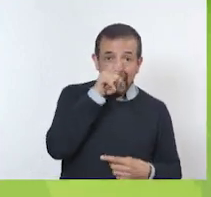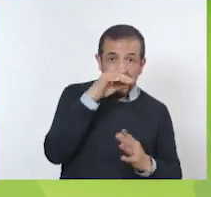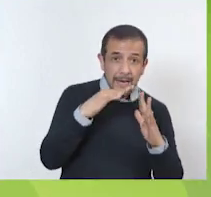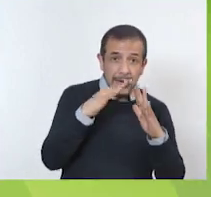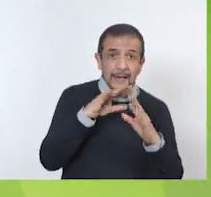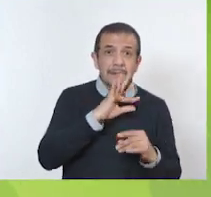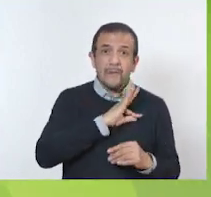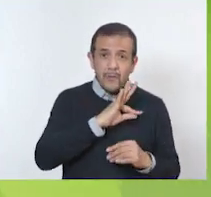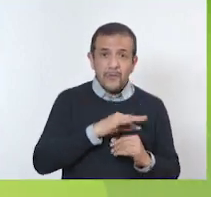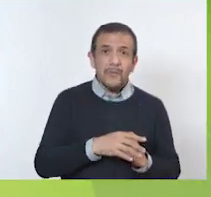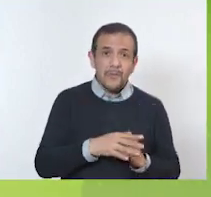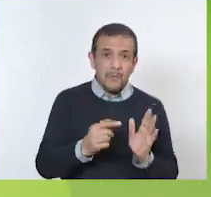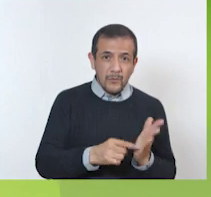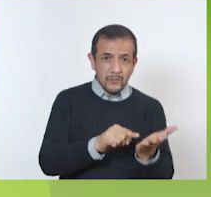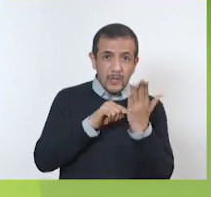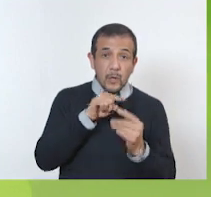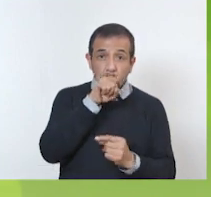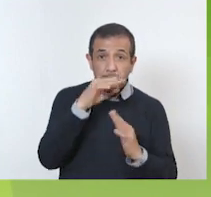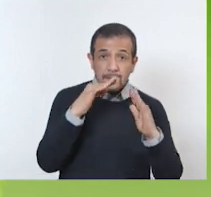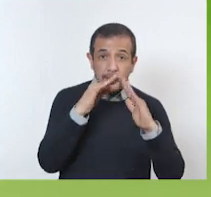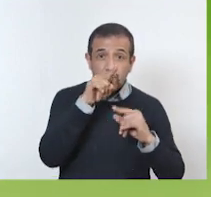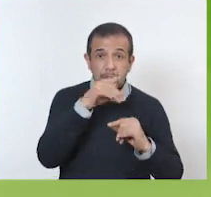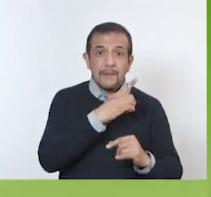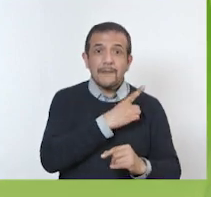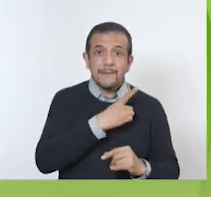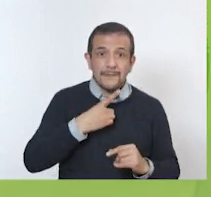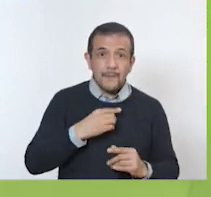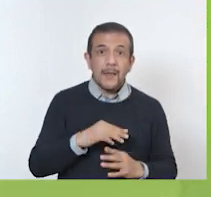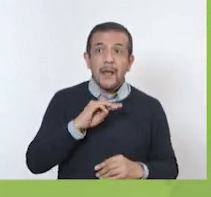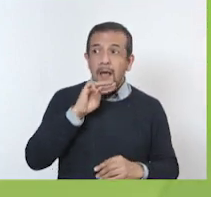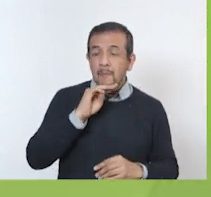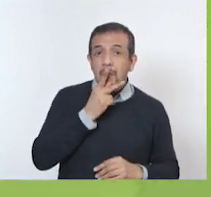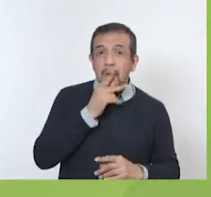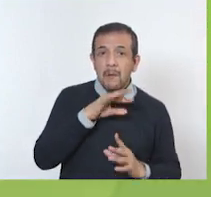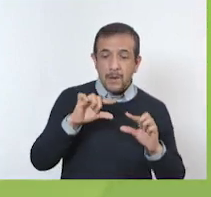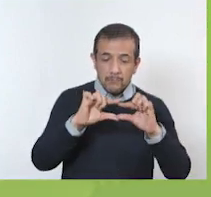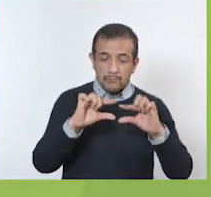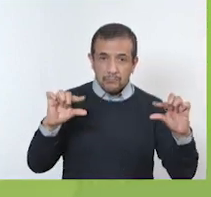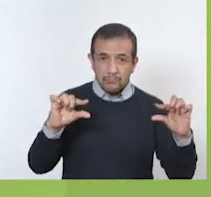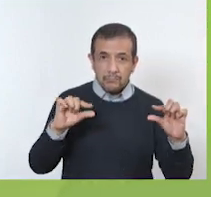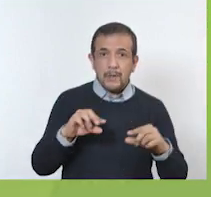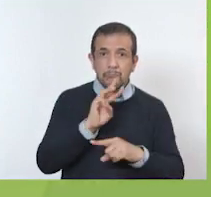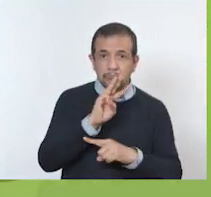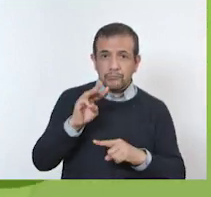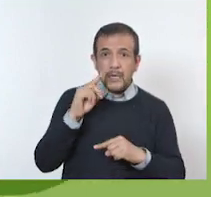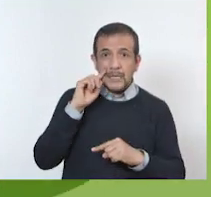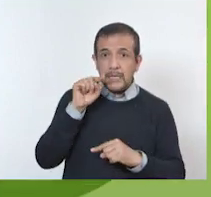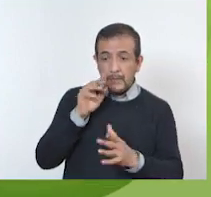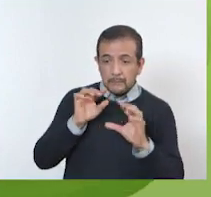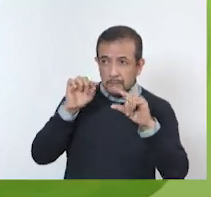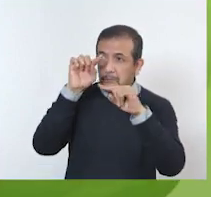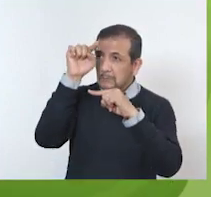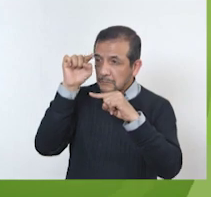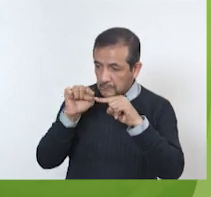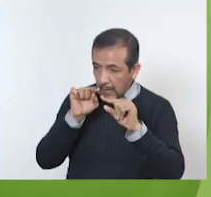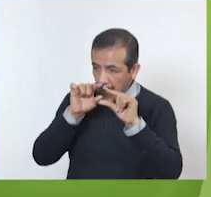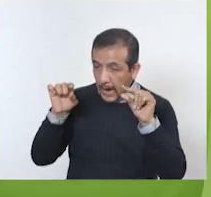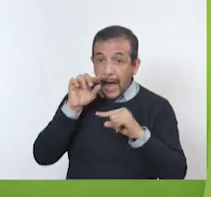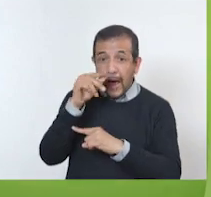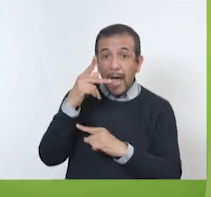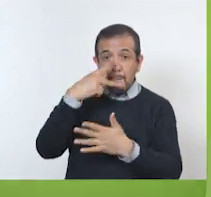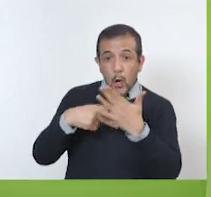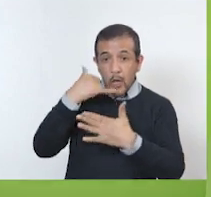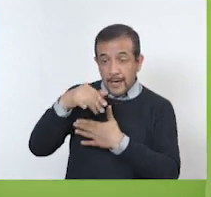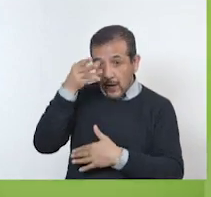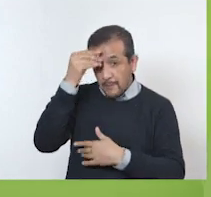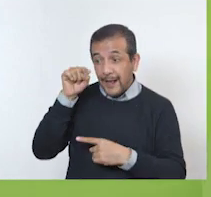en casa? Claro. Allá en casa deben pedirle a sus papás que se metan a la página que aparece en pantalla y busquen donde dice Proyectos